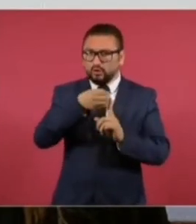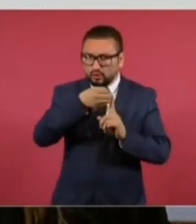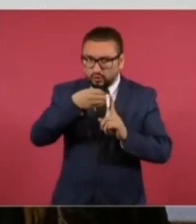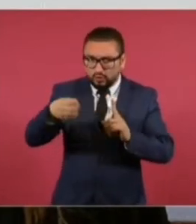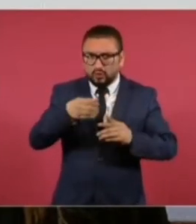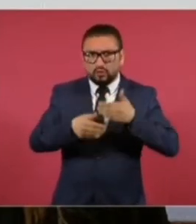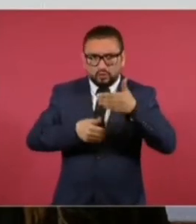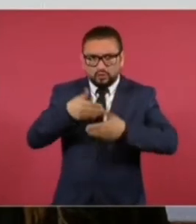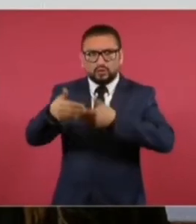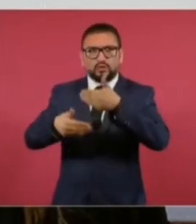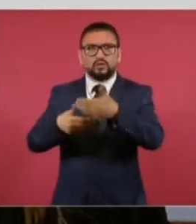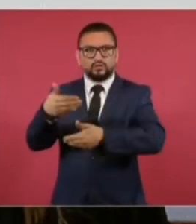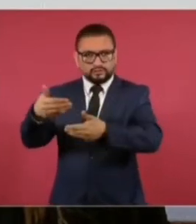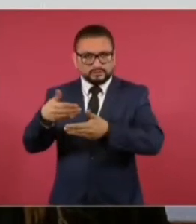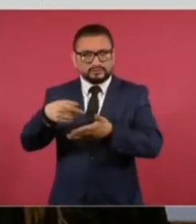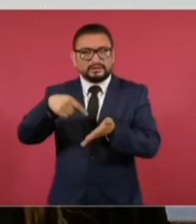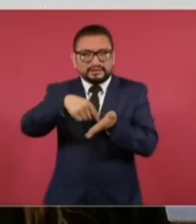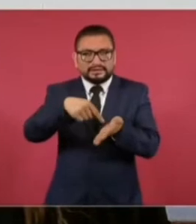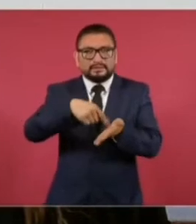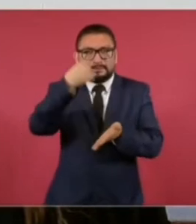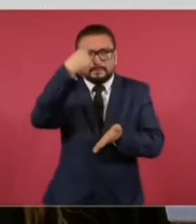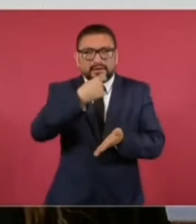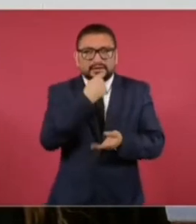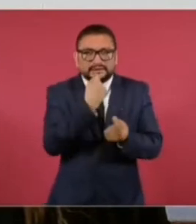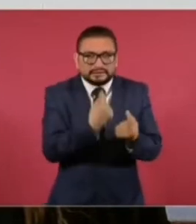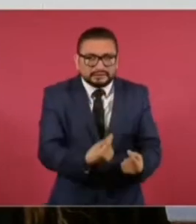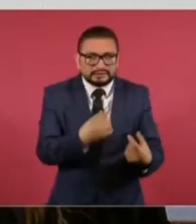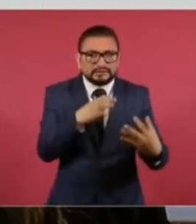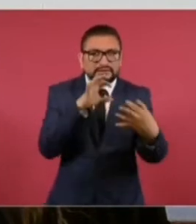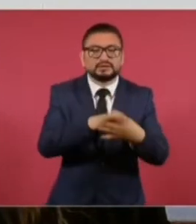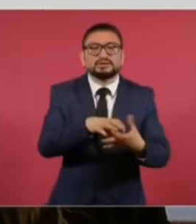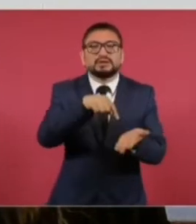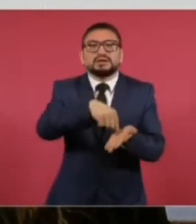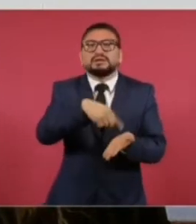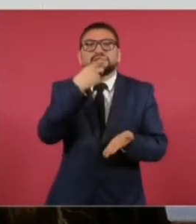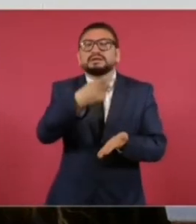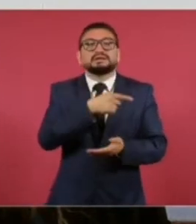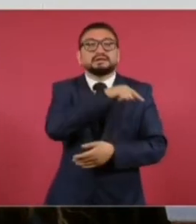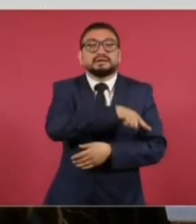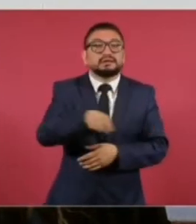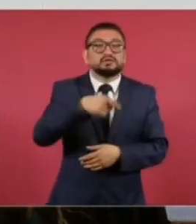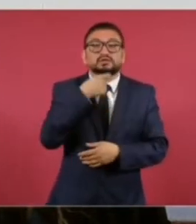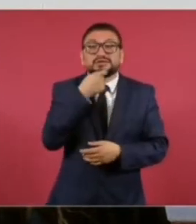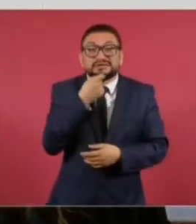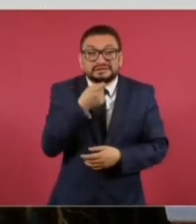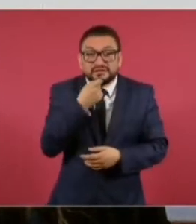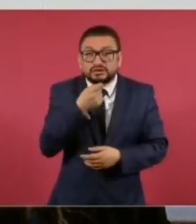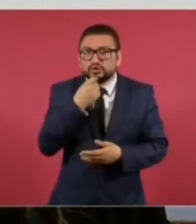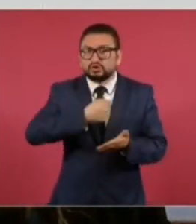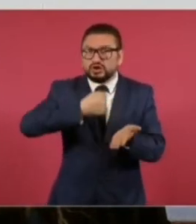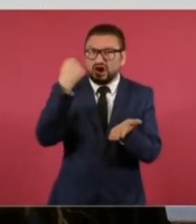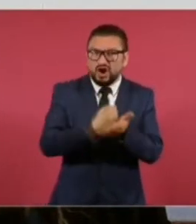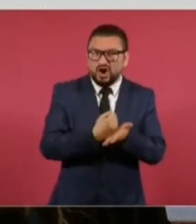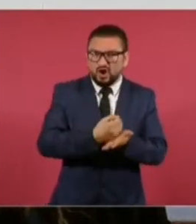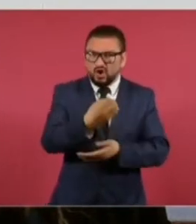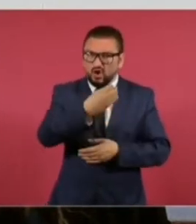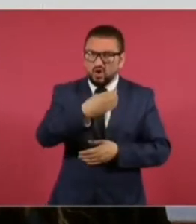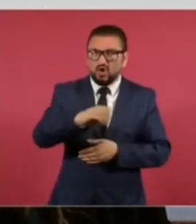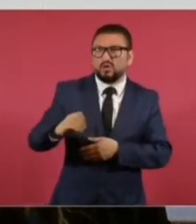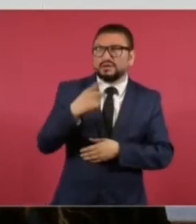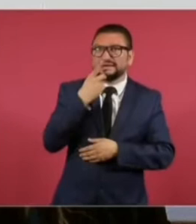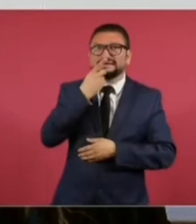judiciales con perspectiva de infancia dicen que los menores no están obligados a